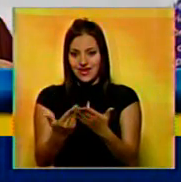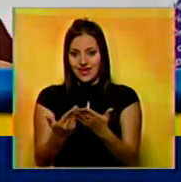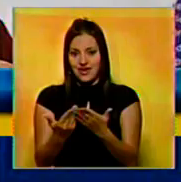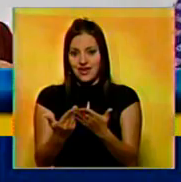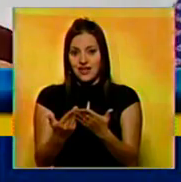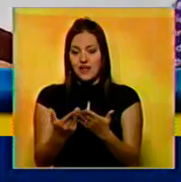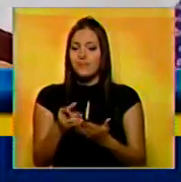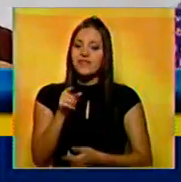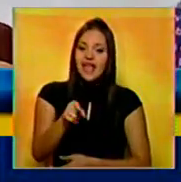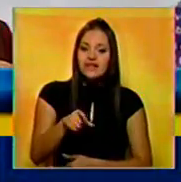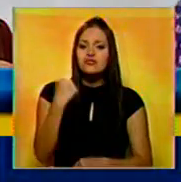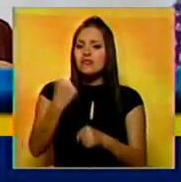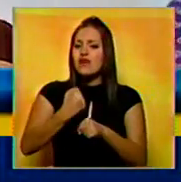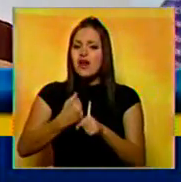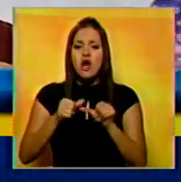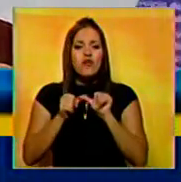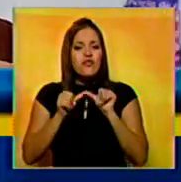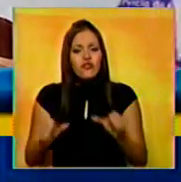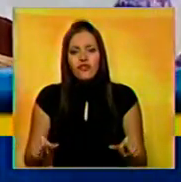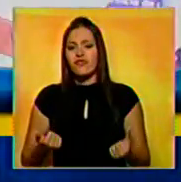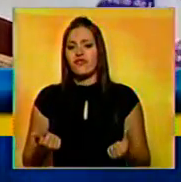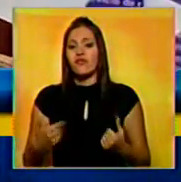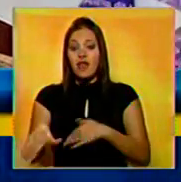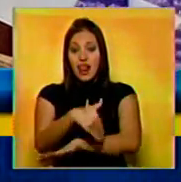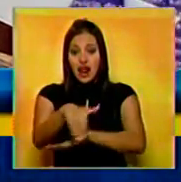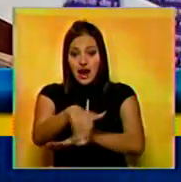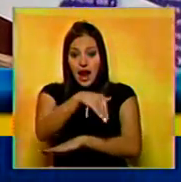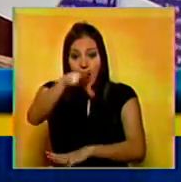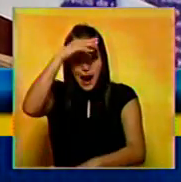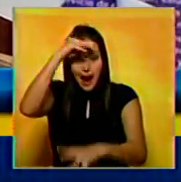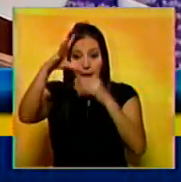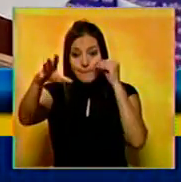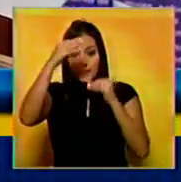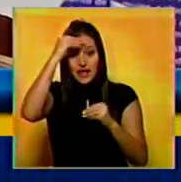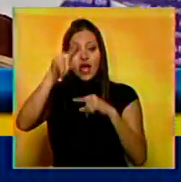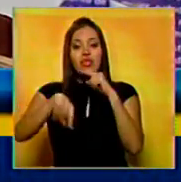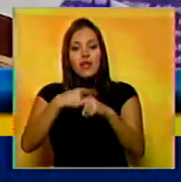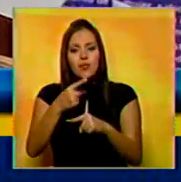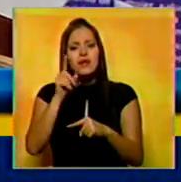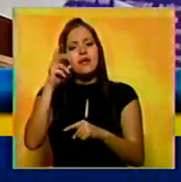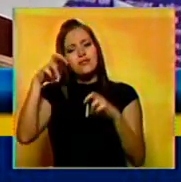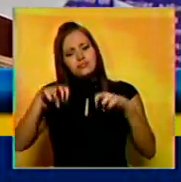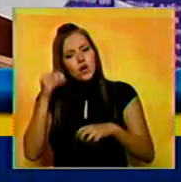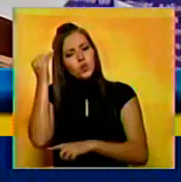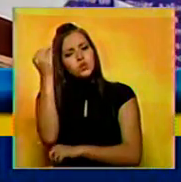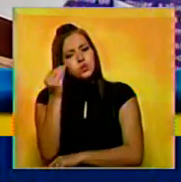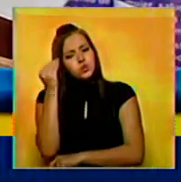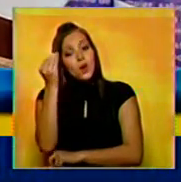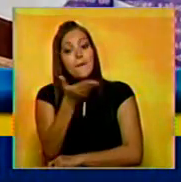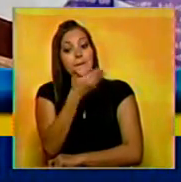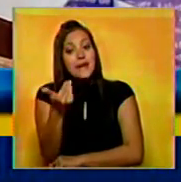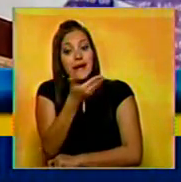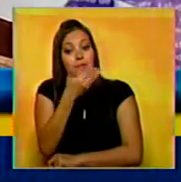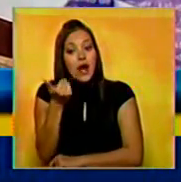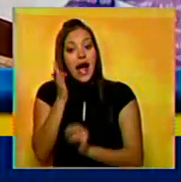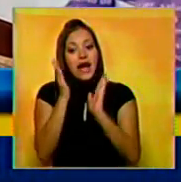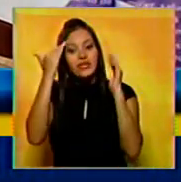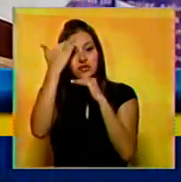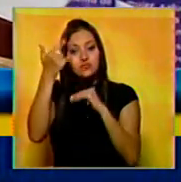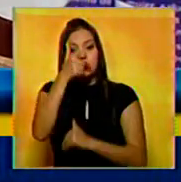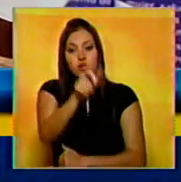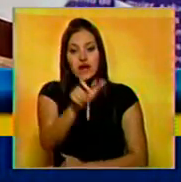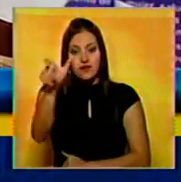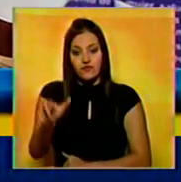Es una labor permanente estar en la calle, aprender y luego sentarnos a reflexionar para seguir mejorando y para seguir atendiendo a nuestro